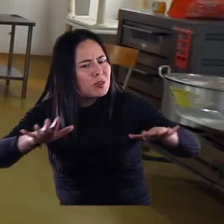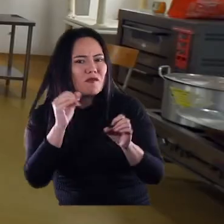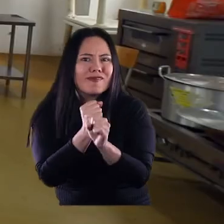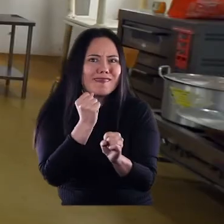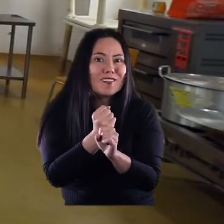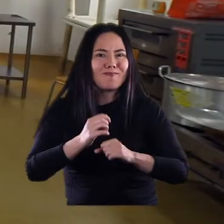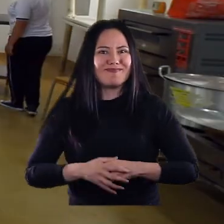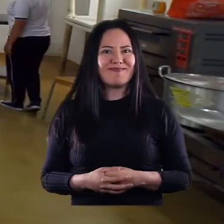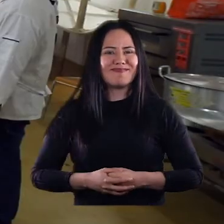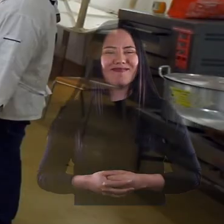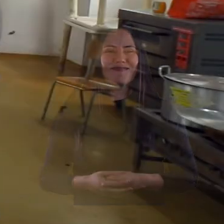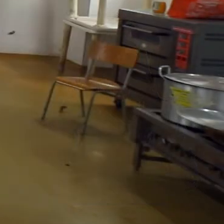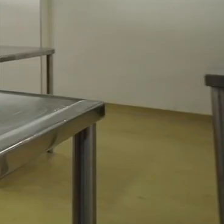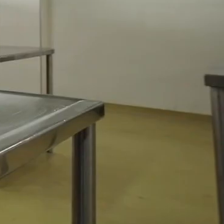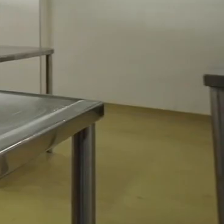laboral.